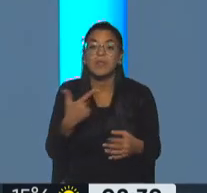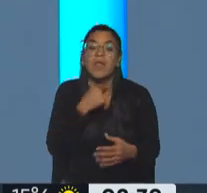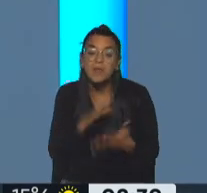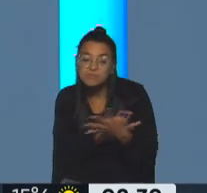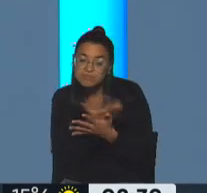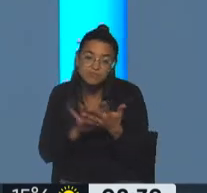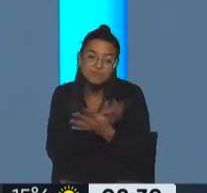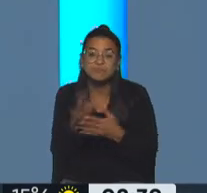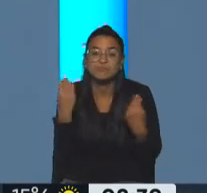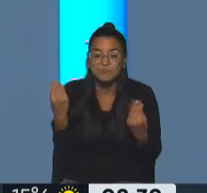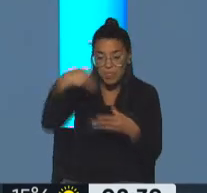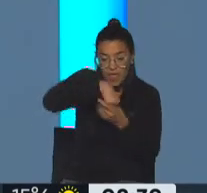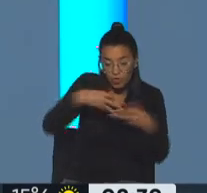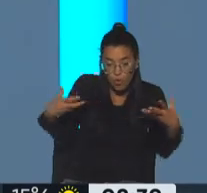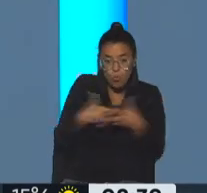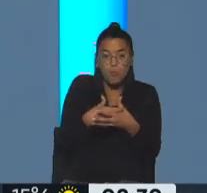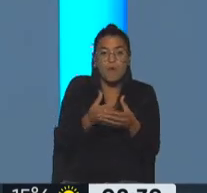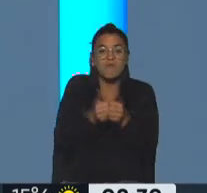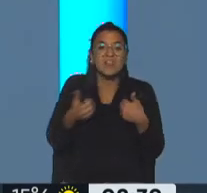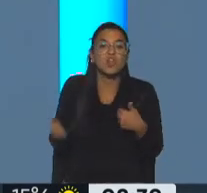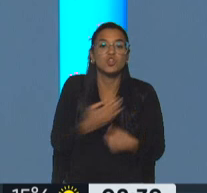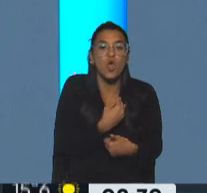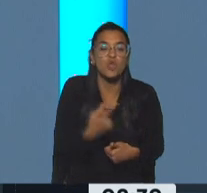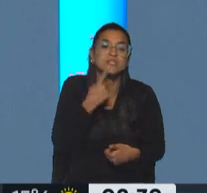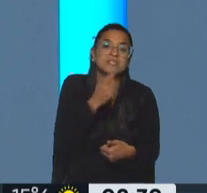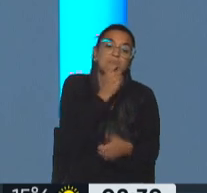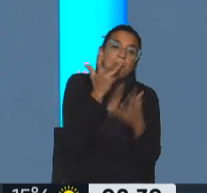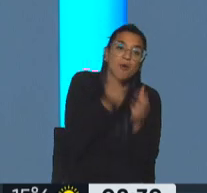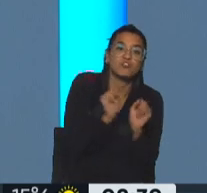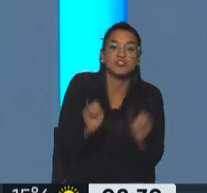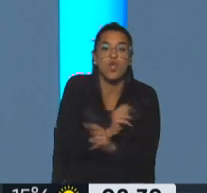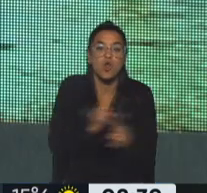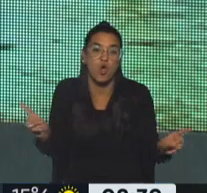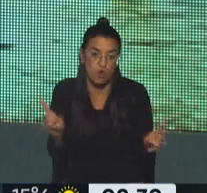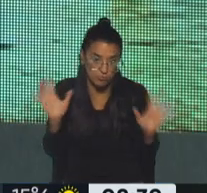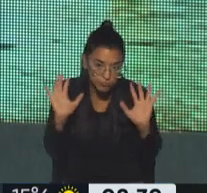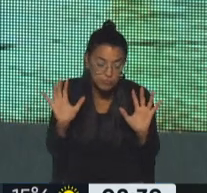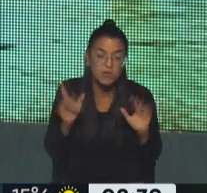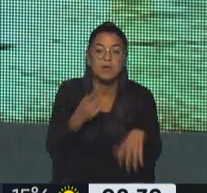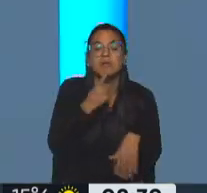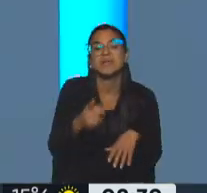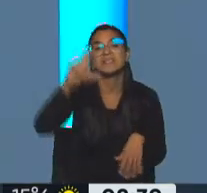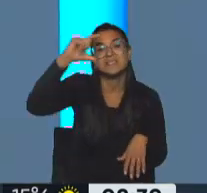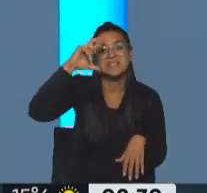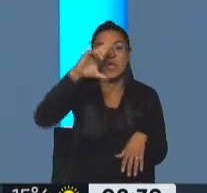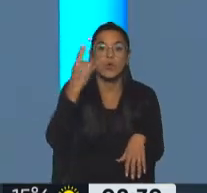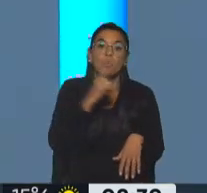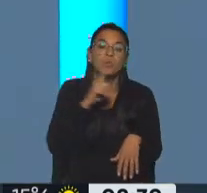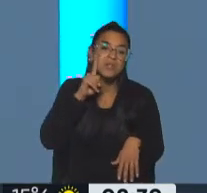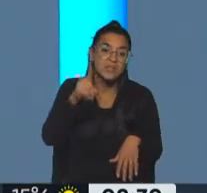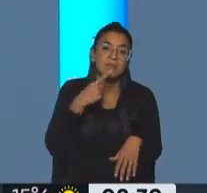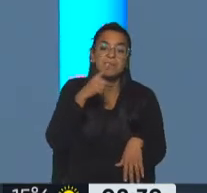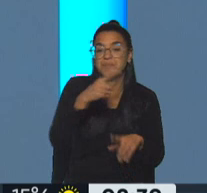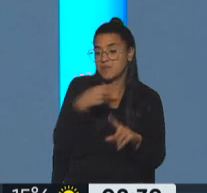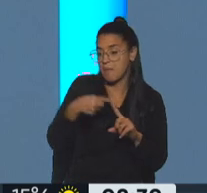hacia adentro del Frente de Todos si se apoya o no la eliminación. Gabriela Cerruti, la portavoz presidencial, decía